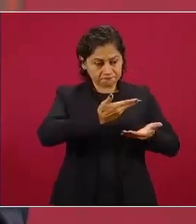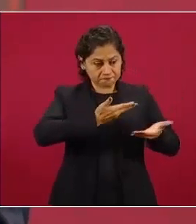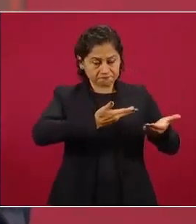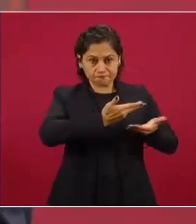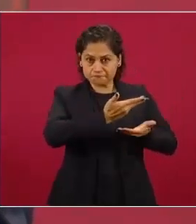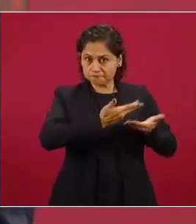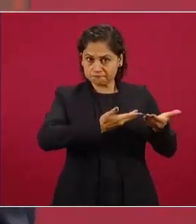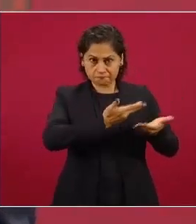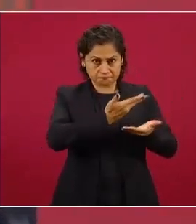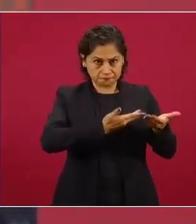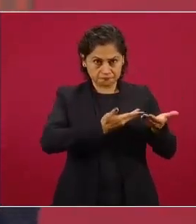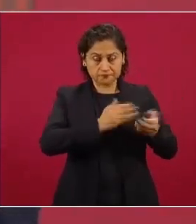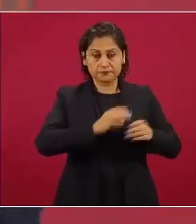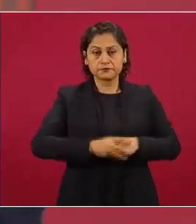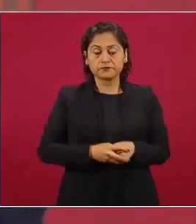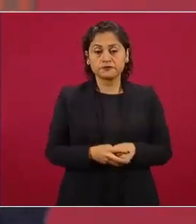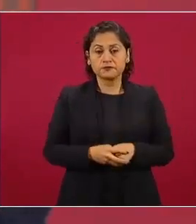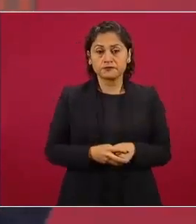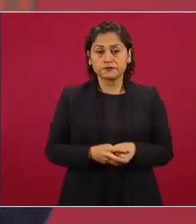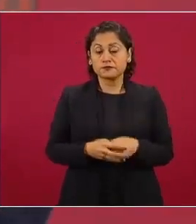y ellos